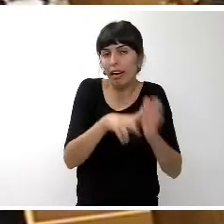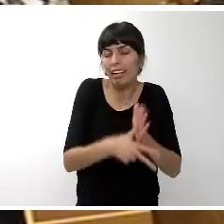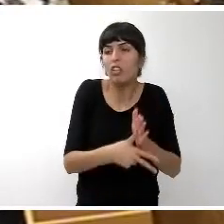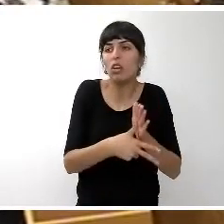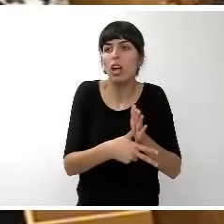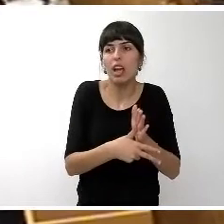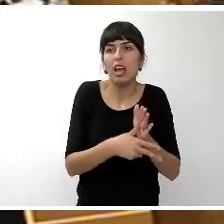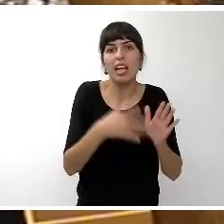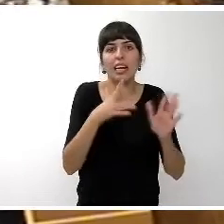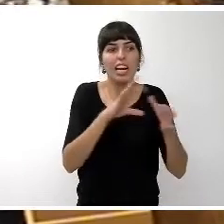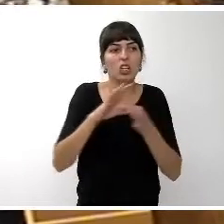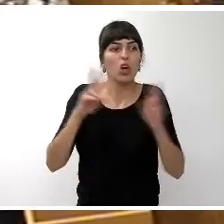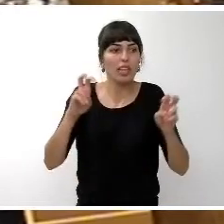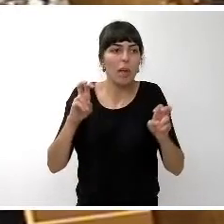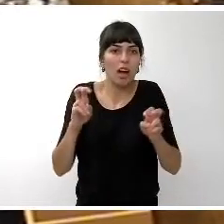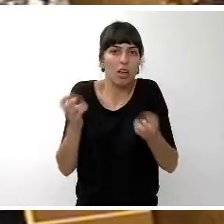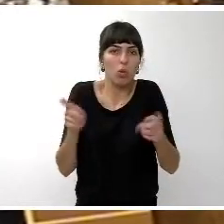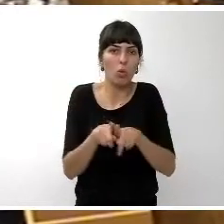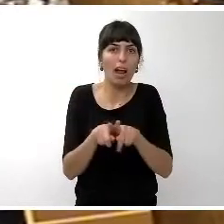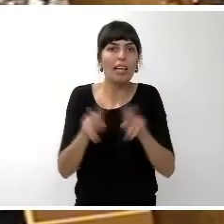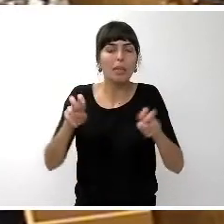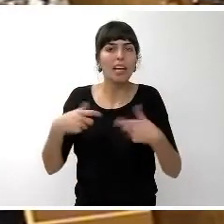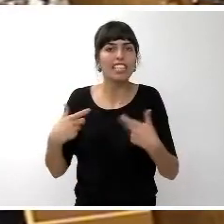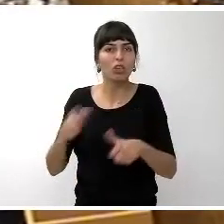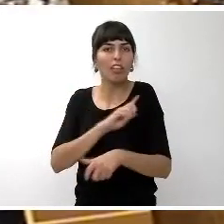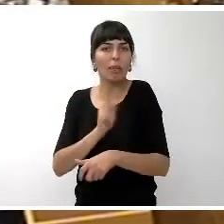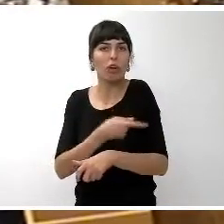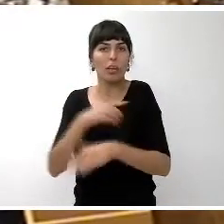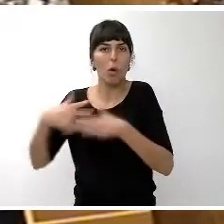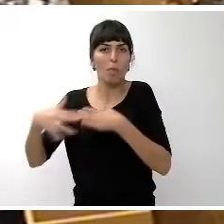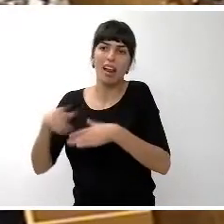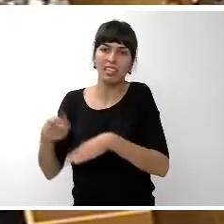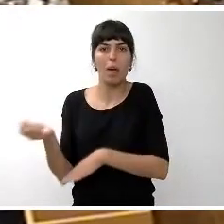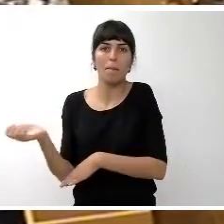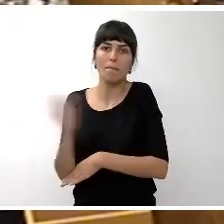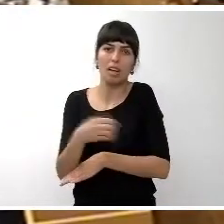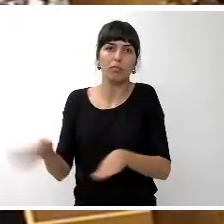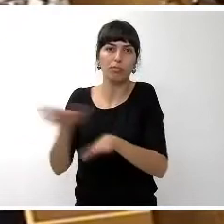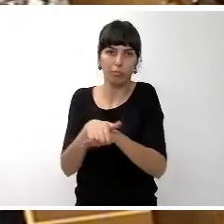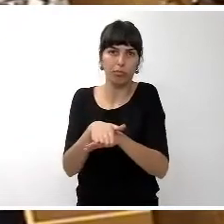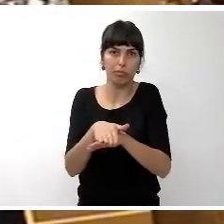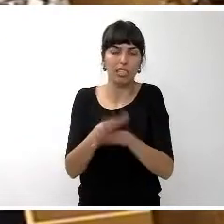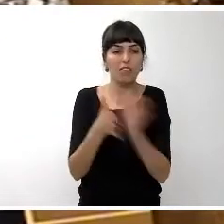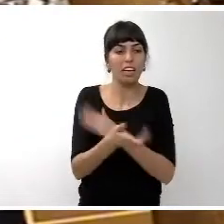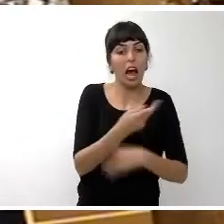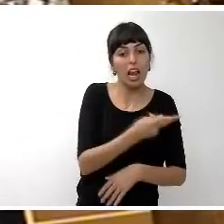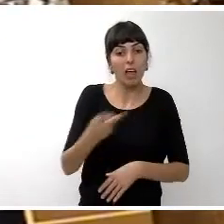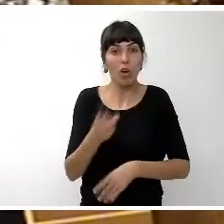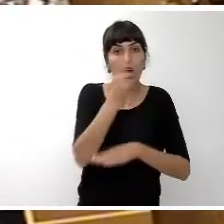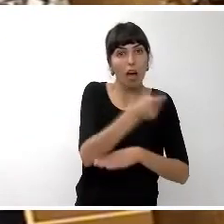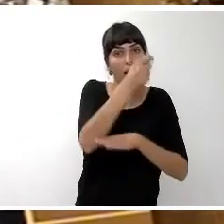mejor del sector deportivo en el mar. Lejos de conciliar ambas actividades. Mire,